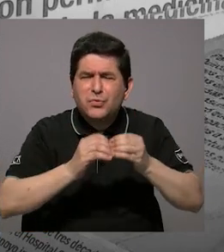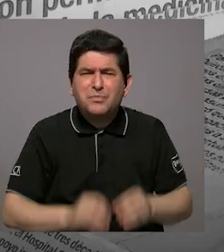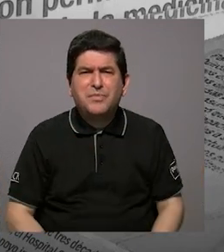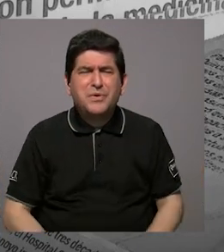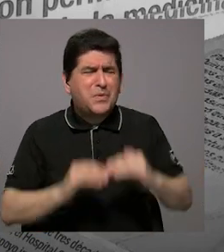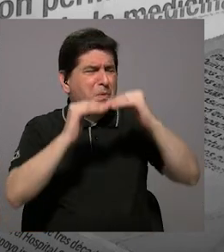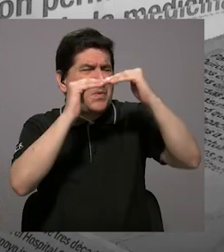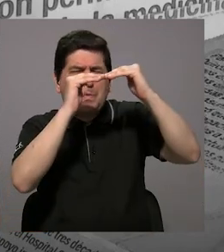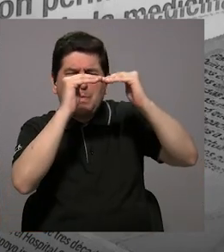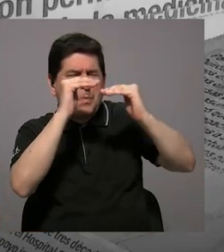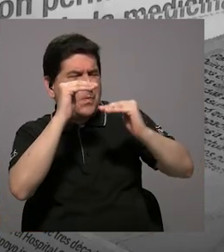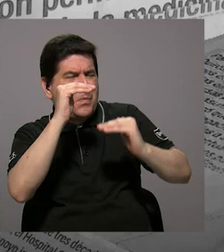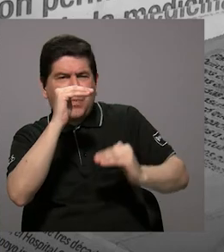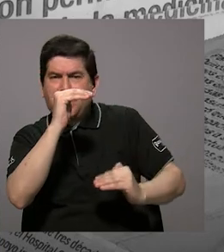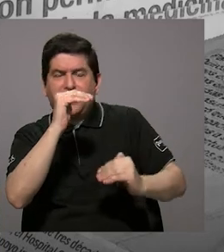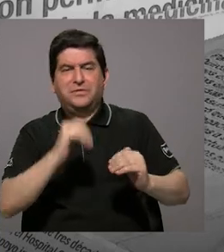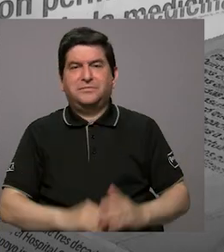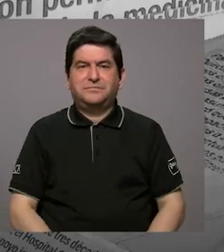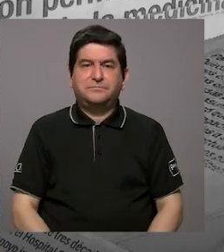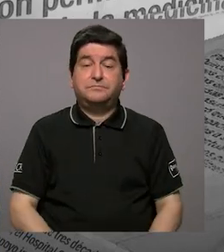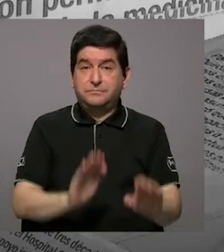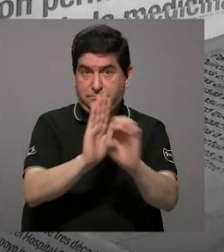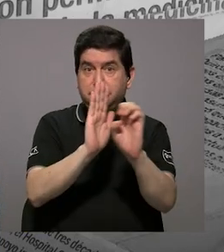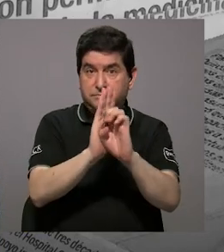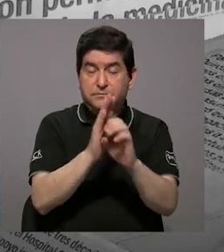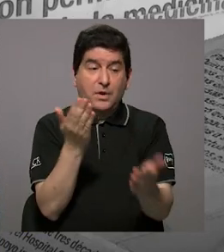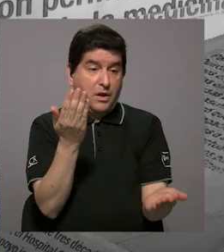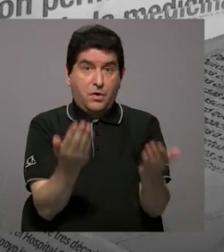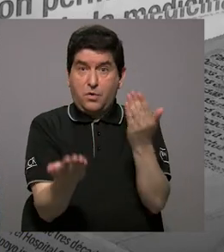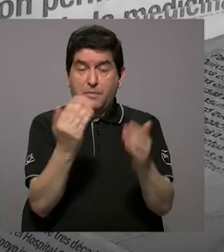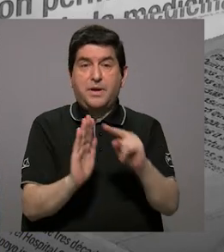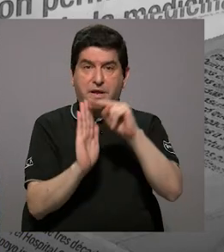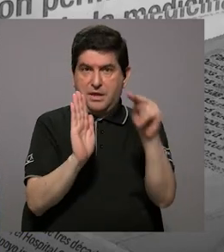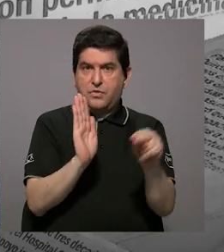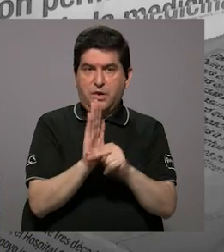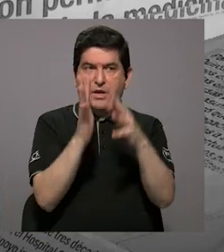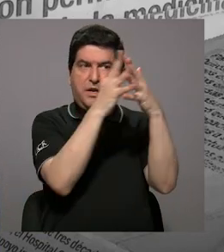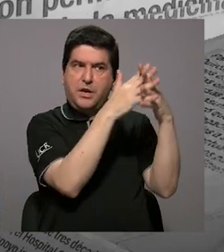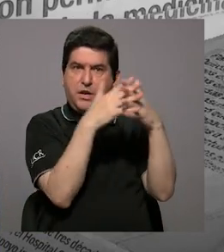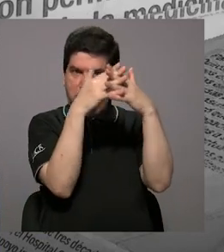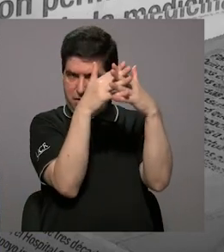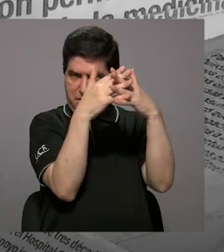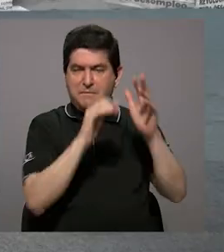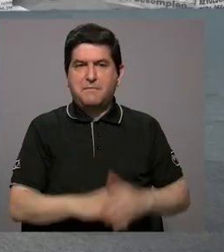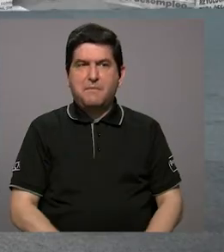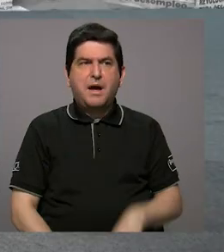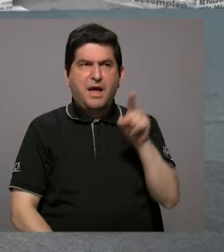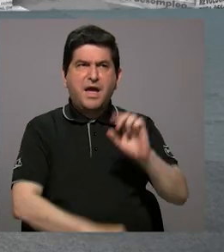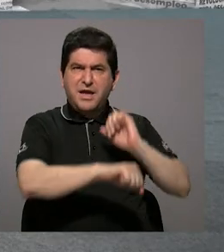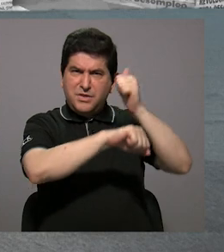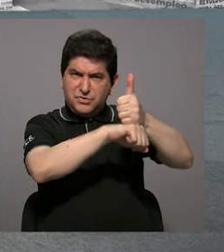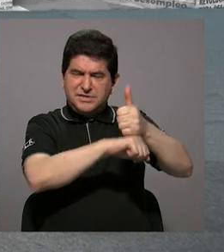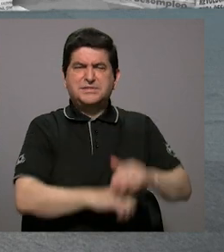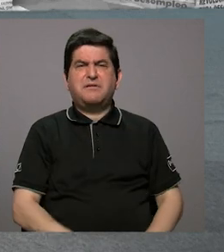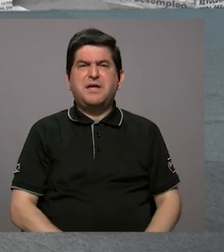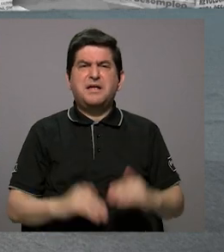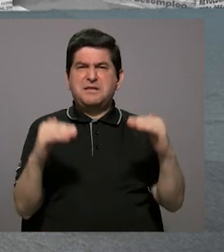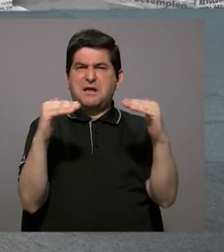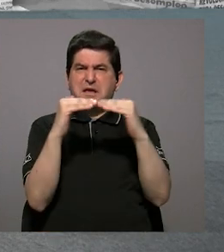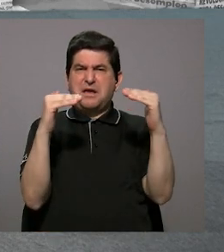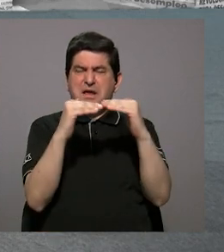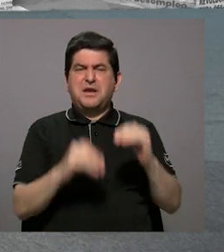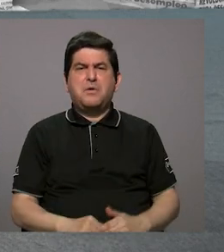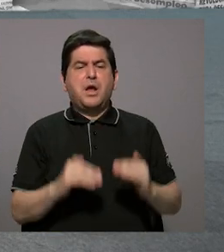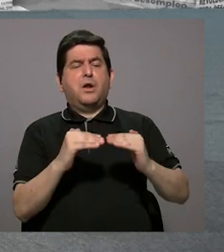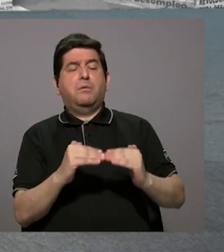aún más bajas de ese nivel. Y por ejemplo, comparado con las normas en Estados Unidos, ellos ponen el nivel todavía